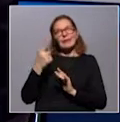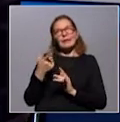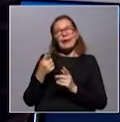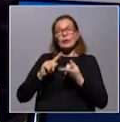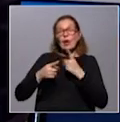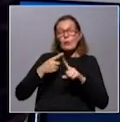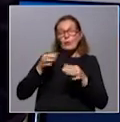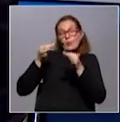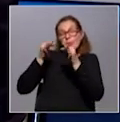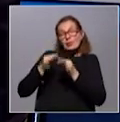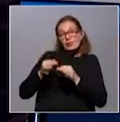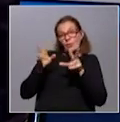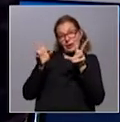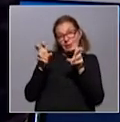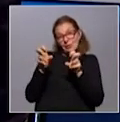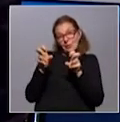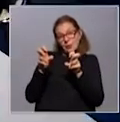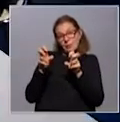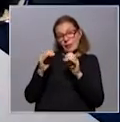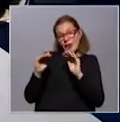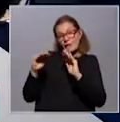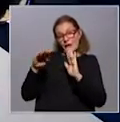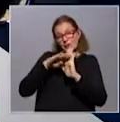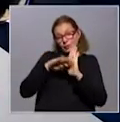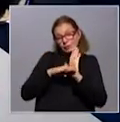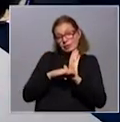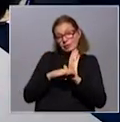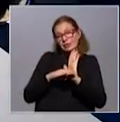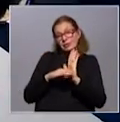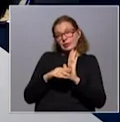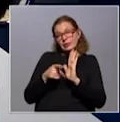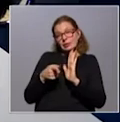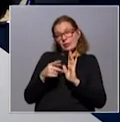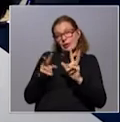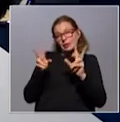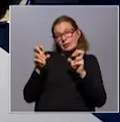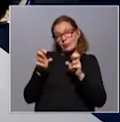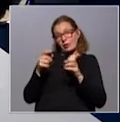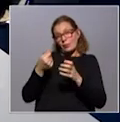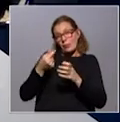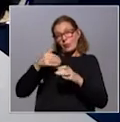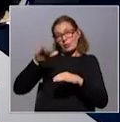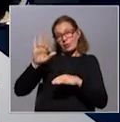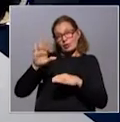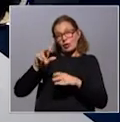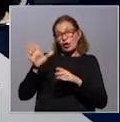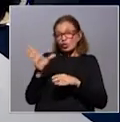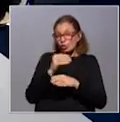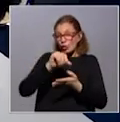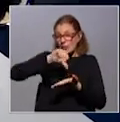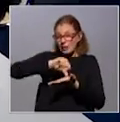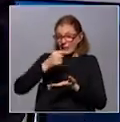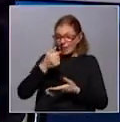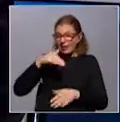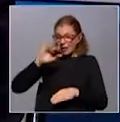acuerdo específico para ese tema, para regular esto y no haya, digamos, este tipo de precios. ¿En todos los países es así de